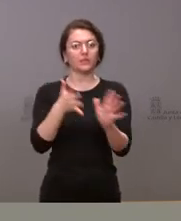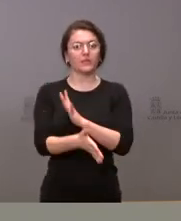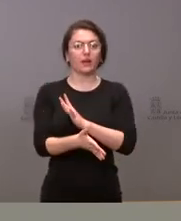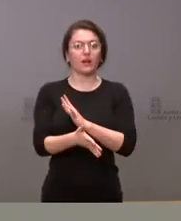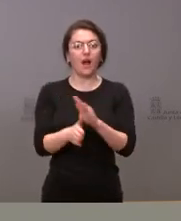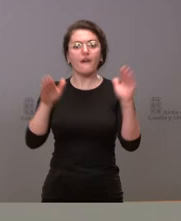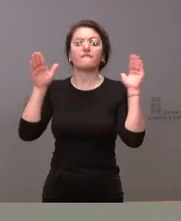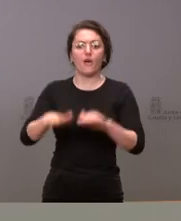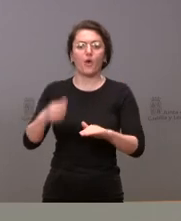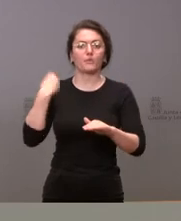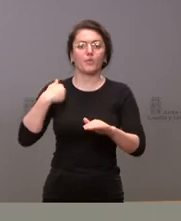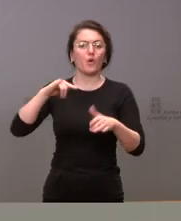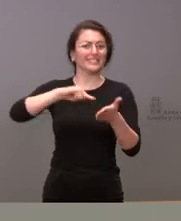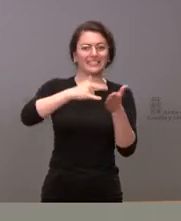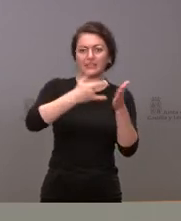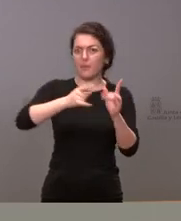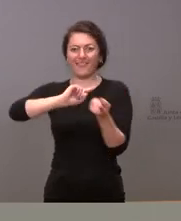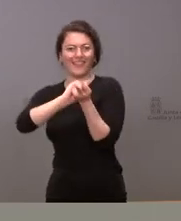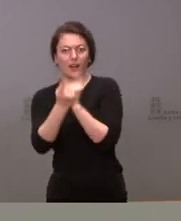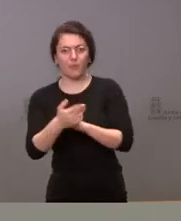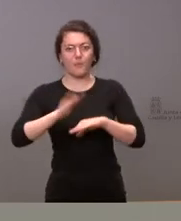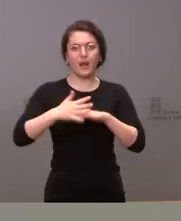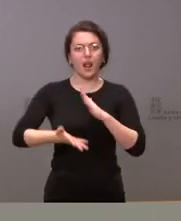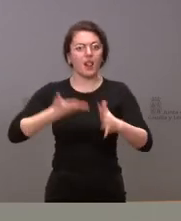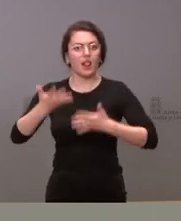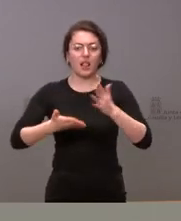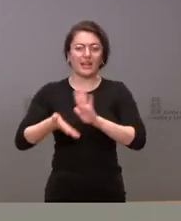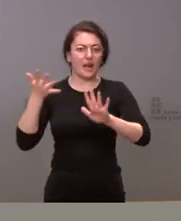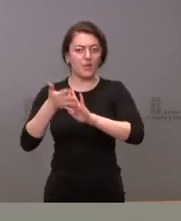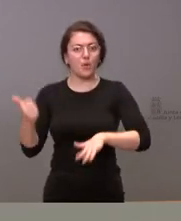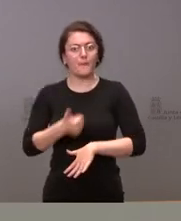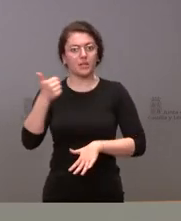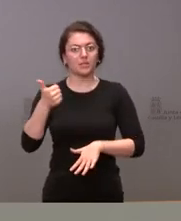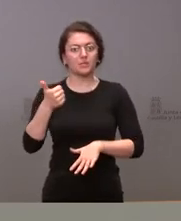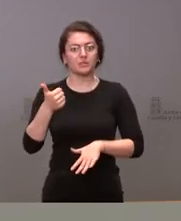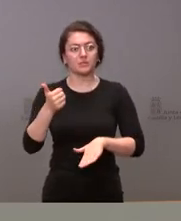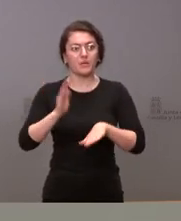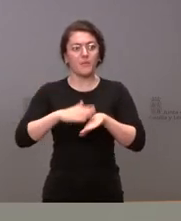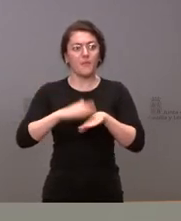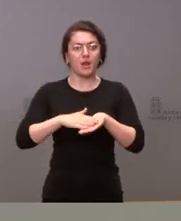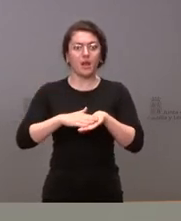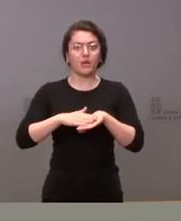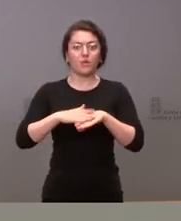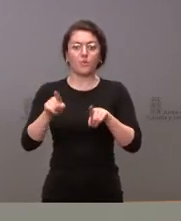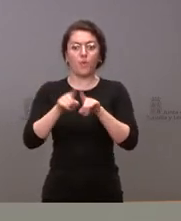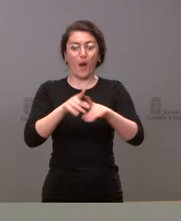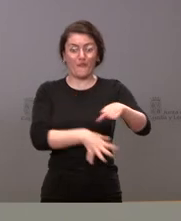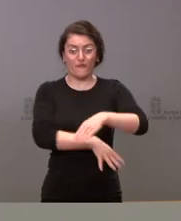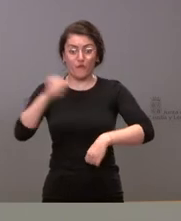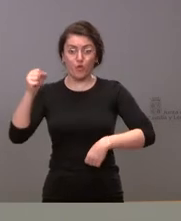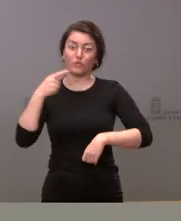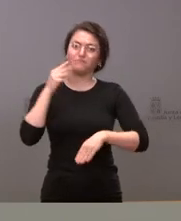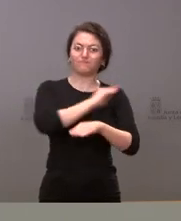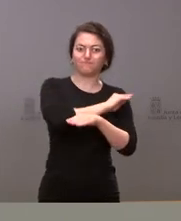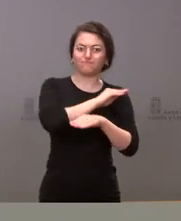cambie el sistema que se agilice y por tanto se creen instrumentos para que los fondos lleguen cuanto antes a estas estaciones de